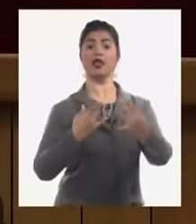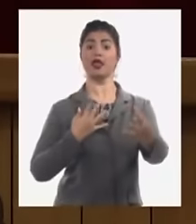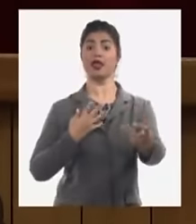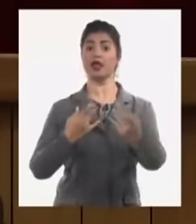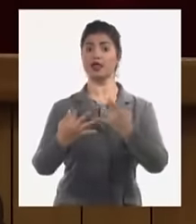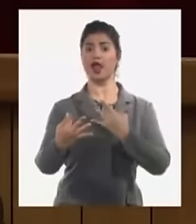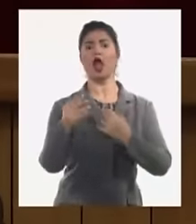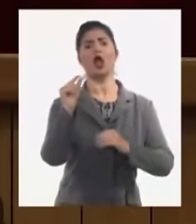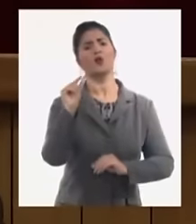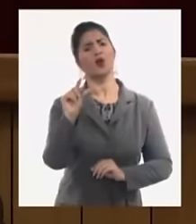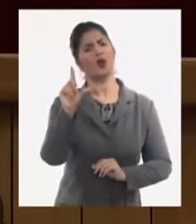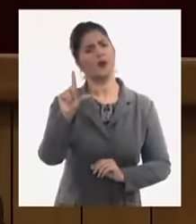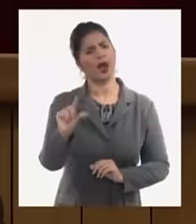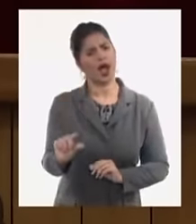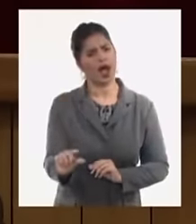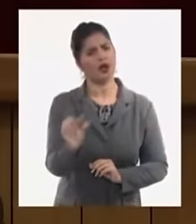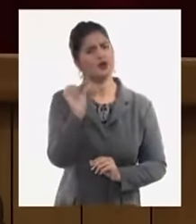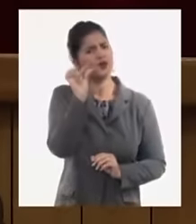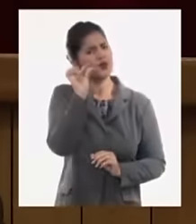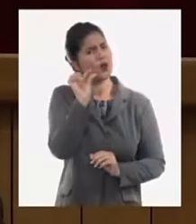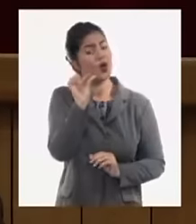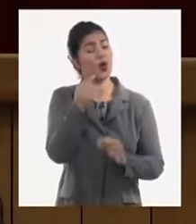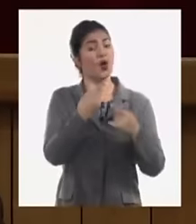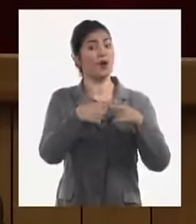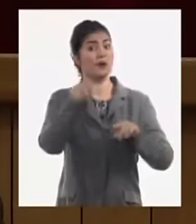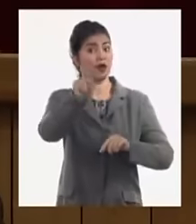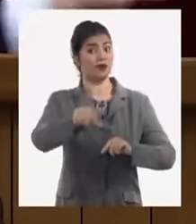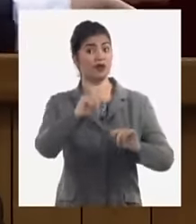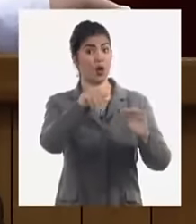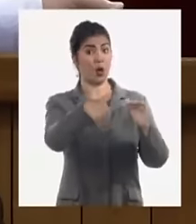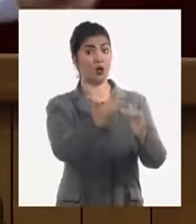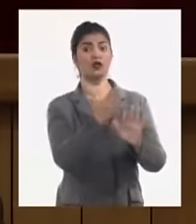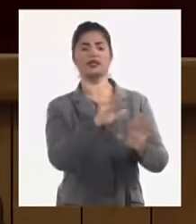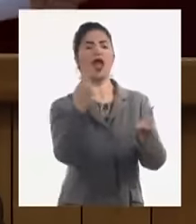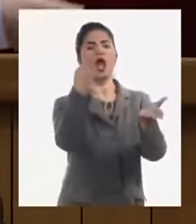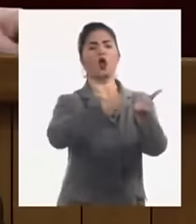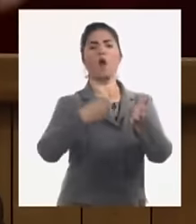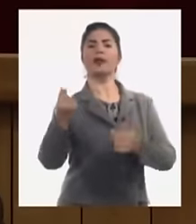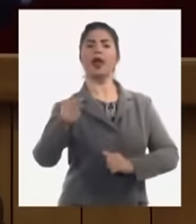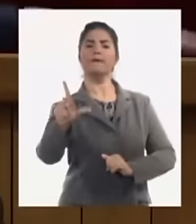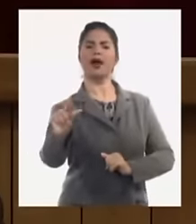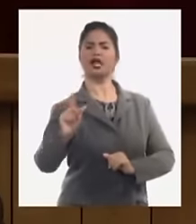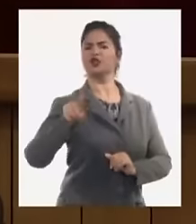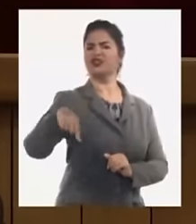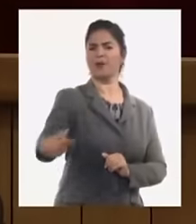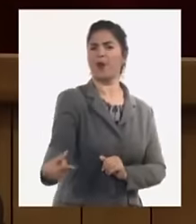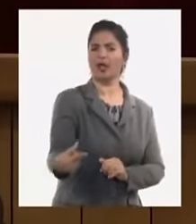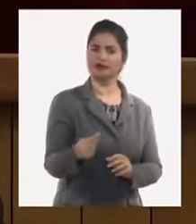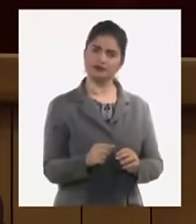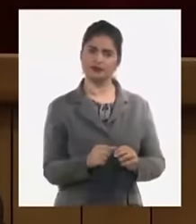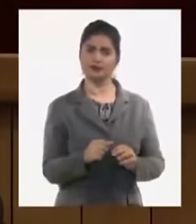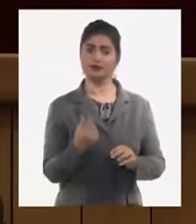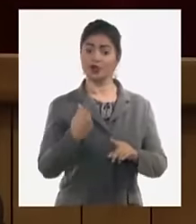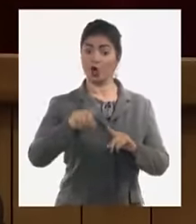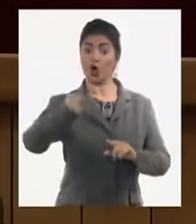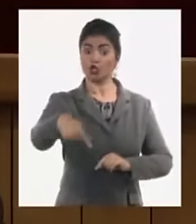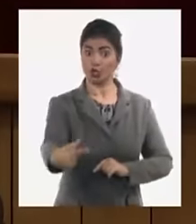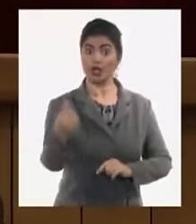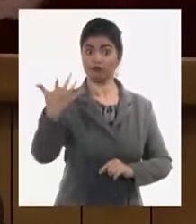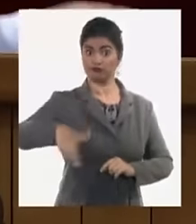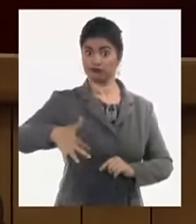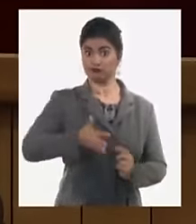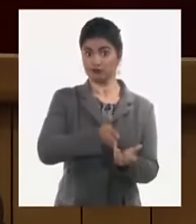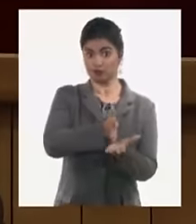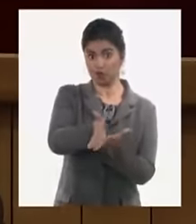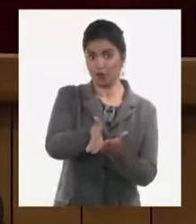suficiente pero no si la gente no come de la feria la gente come día a día del punto de venta de la placita tenemos que lograr